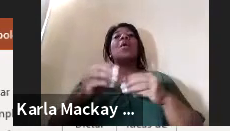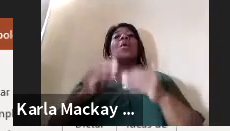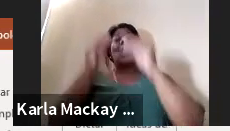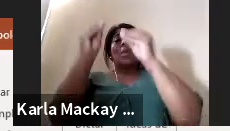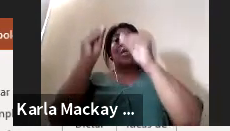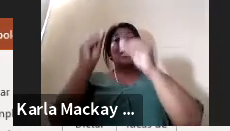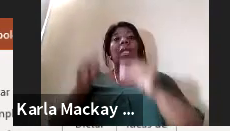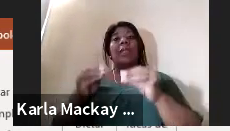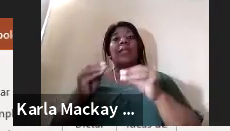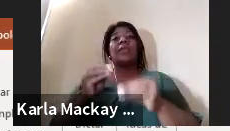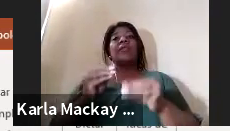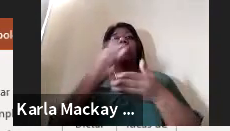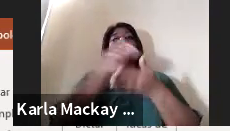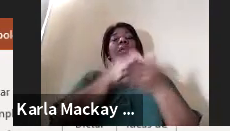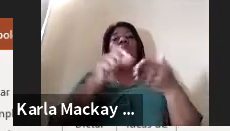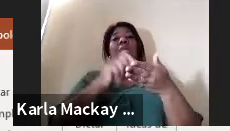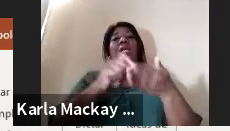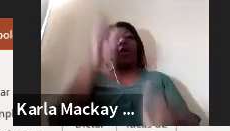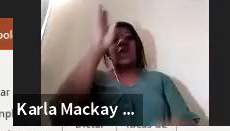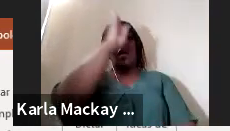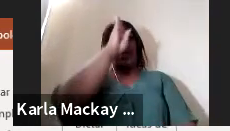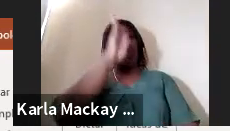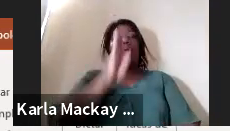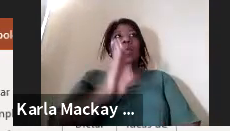los cursos de microbiología